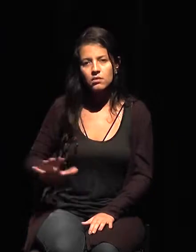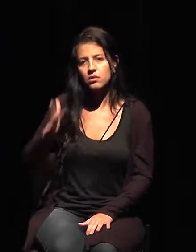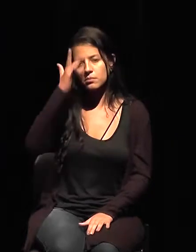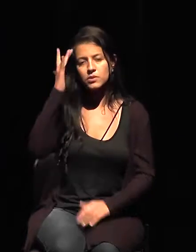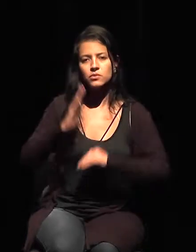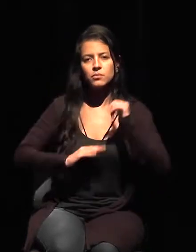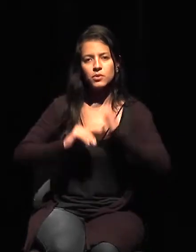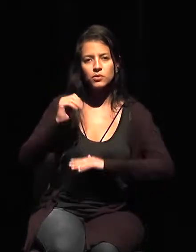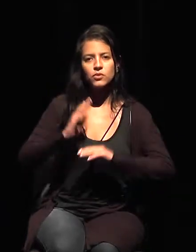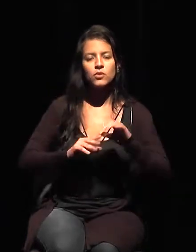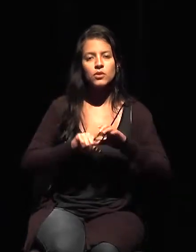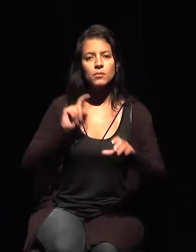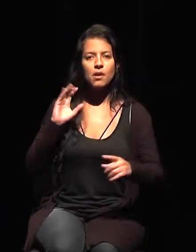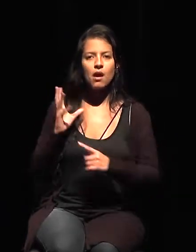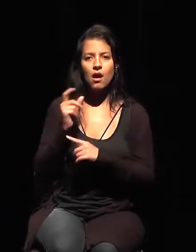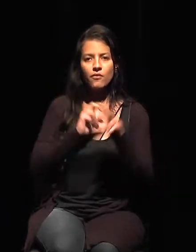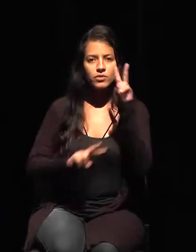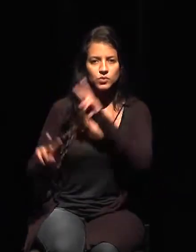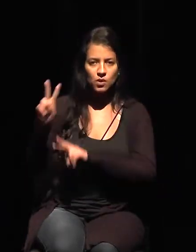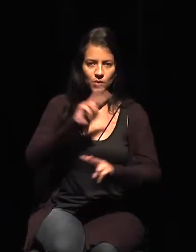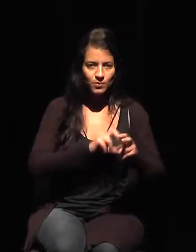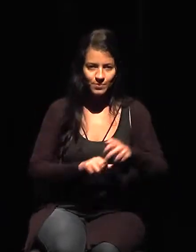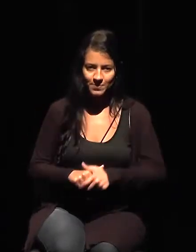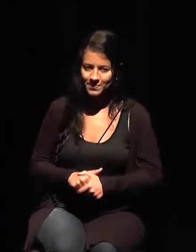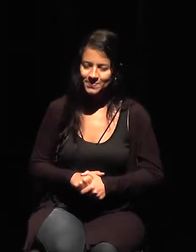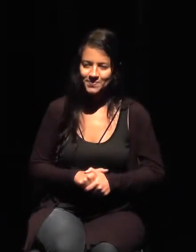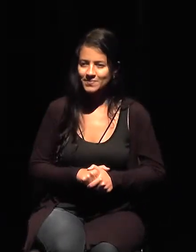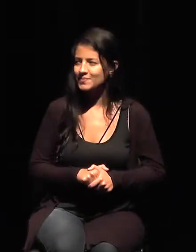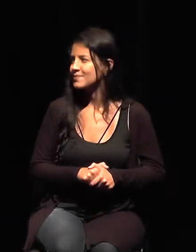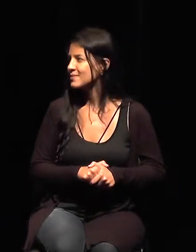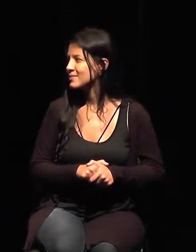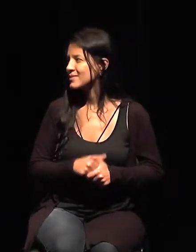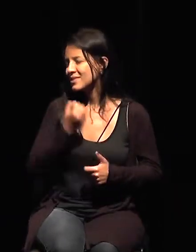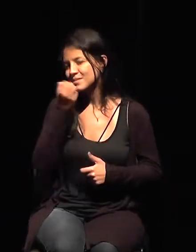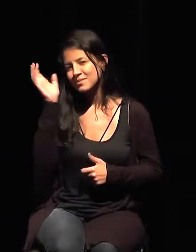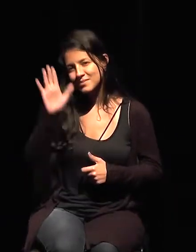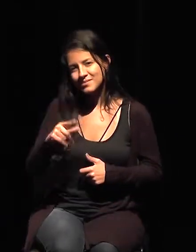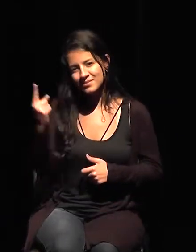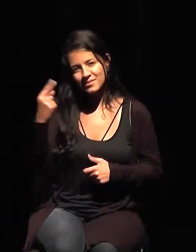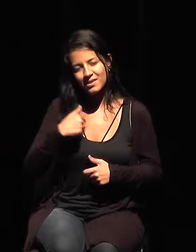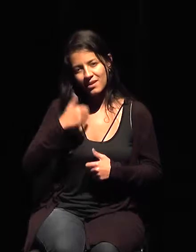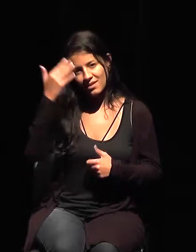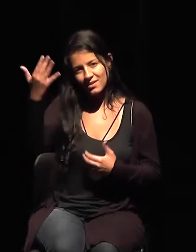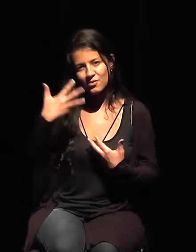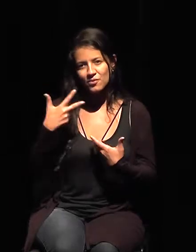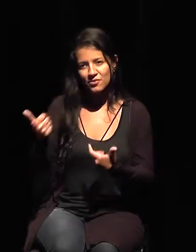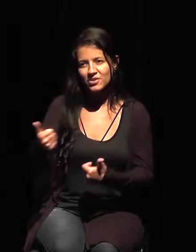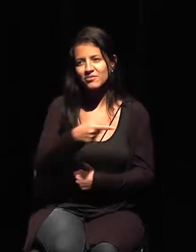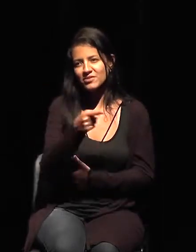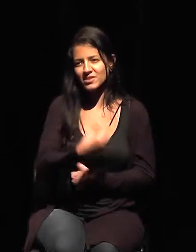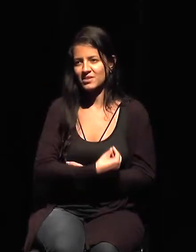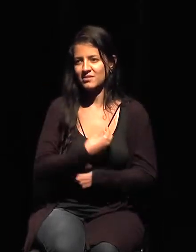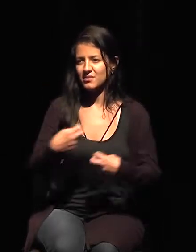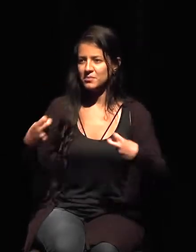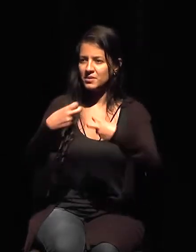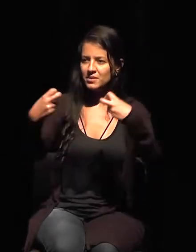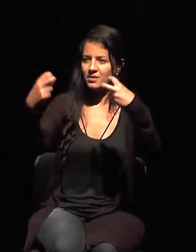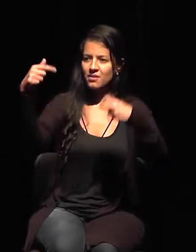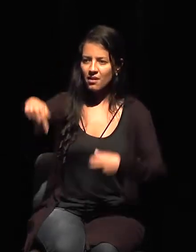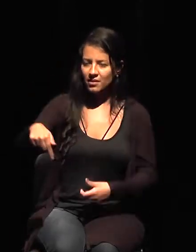Muy buenas tardes, primero quiero agradecerles por la invitación, y claro, no sé por qué me invitaron, pero en fin,